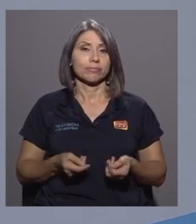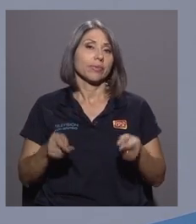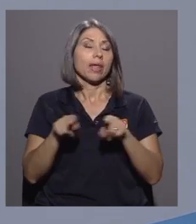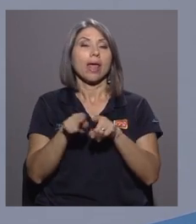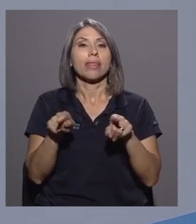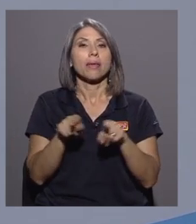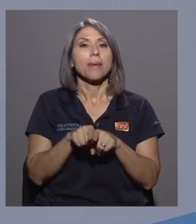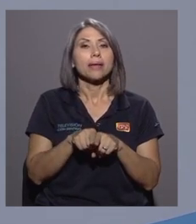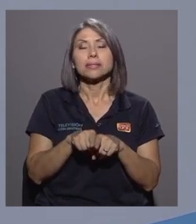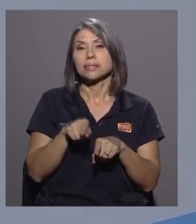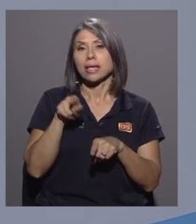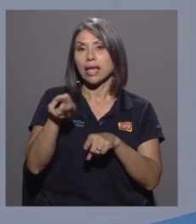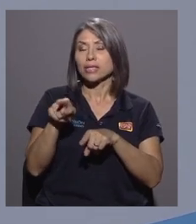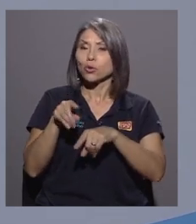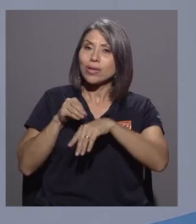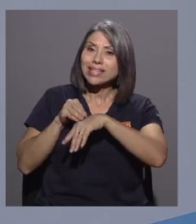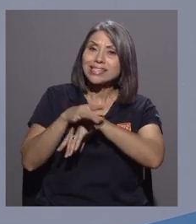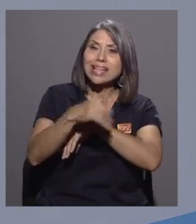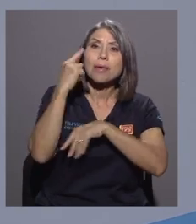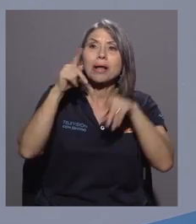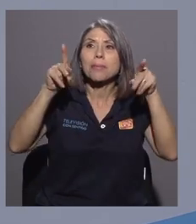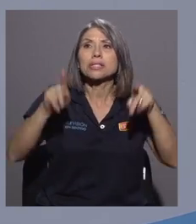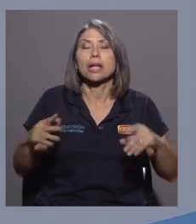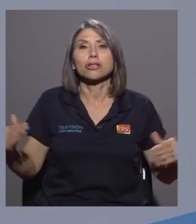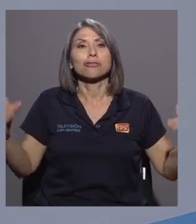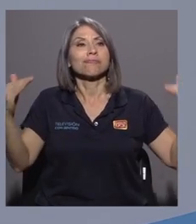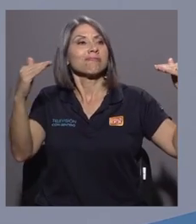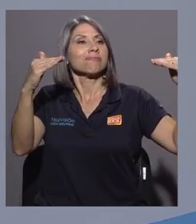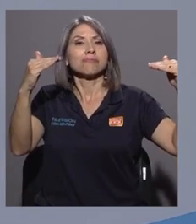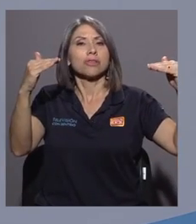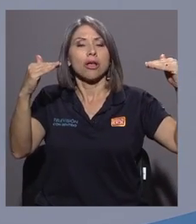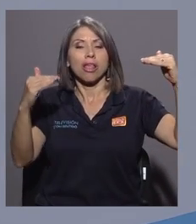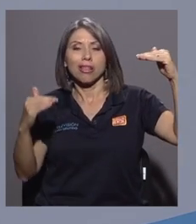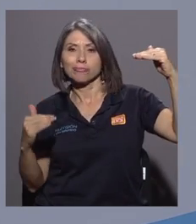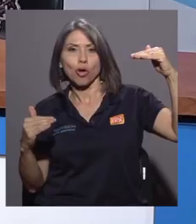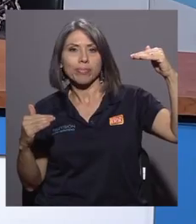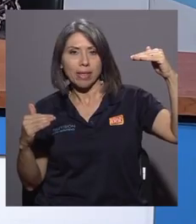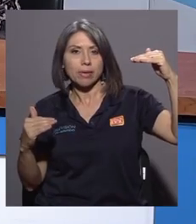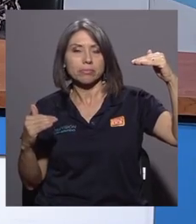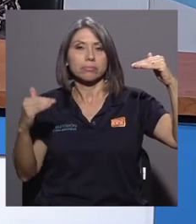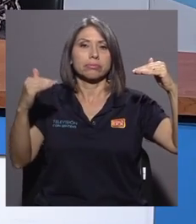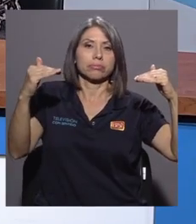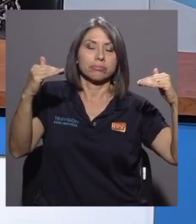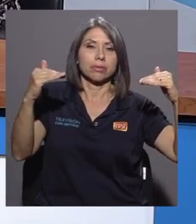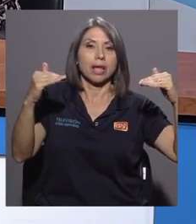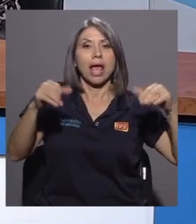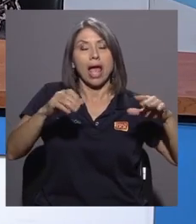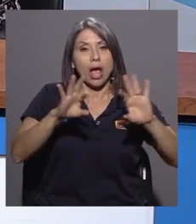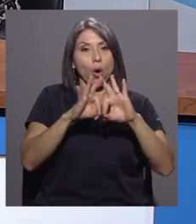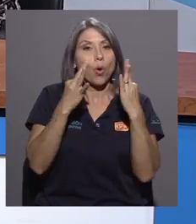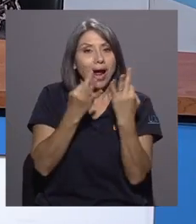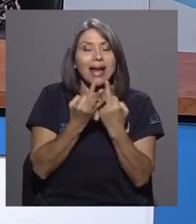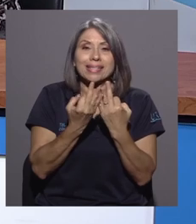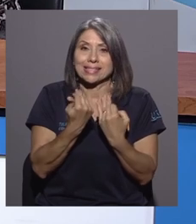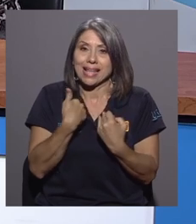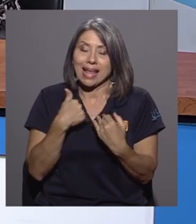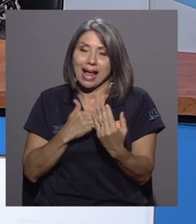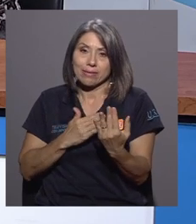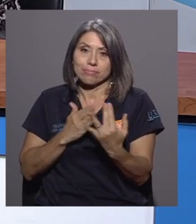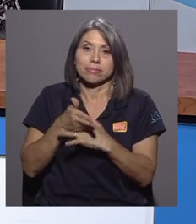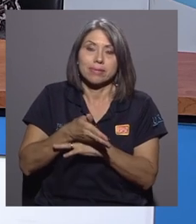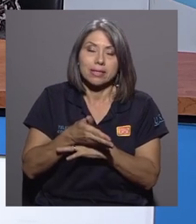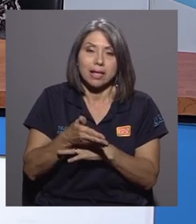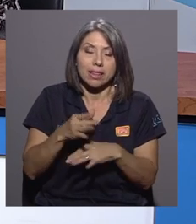en el tema de la brecha digital, que es esa capacidad que tienen los hogares de acceder a la tecnología, porque